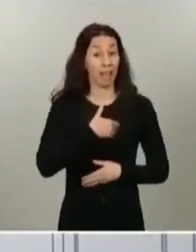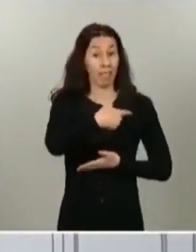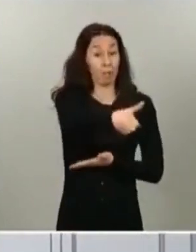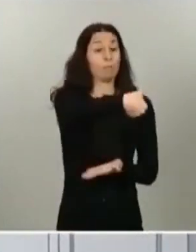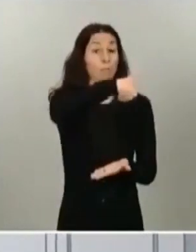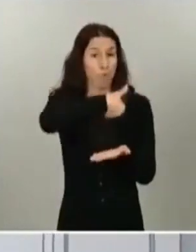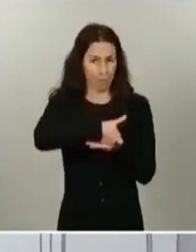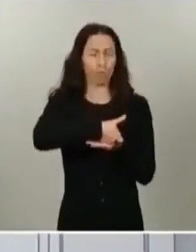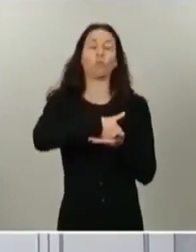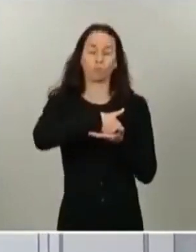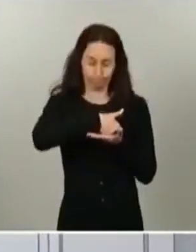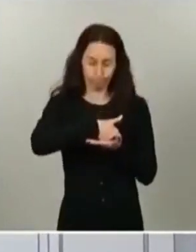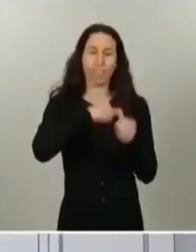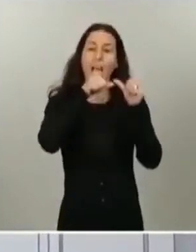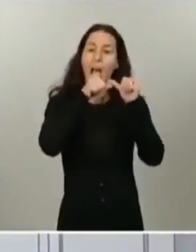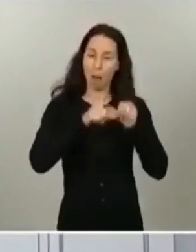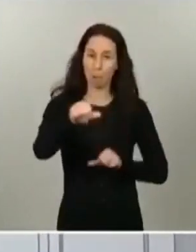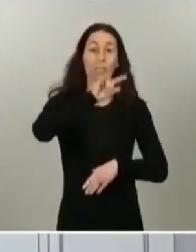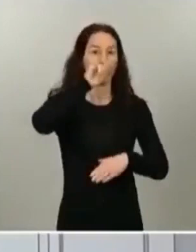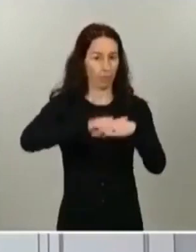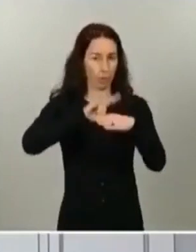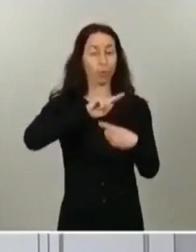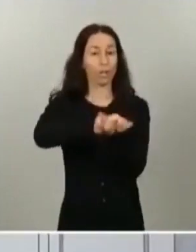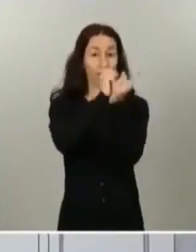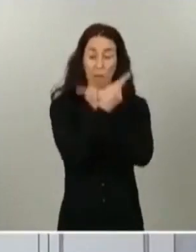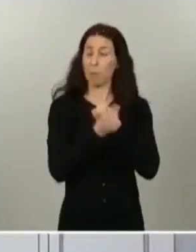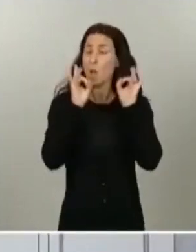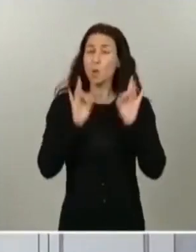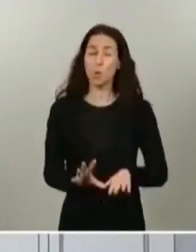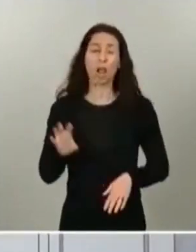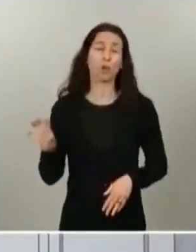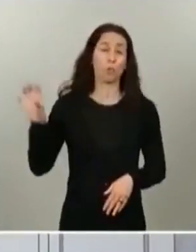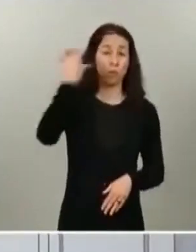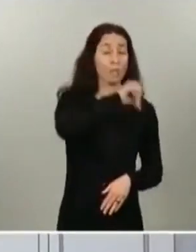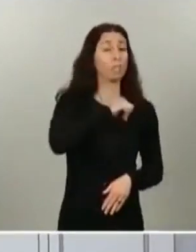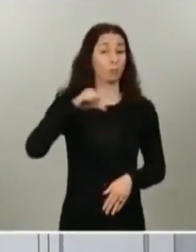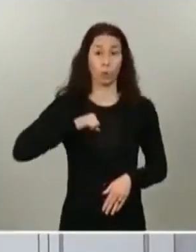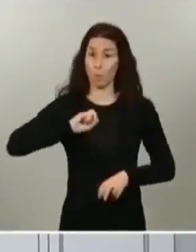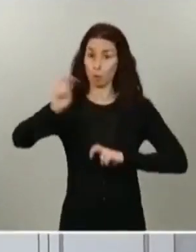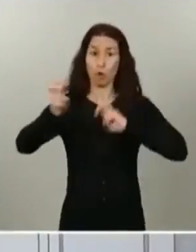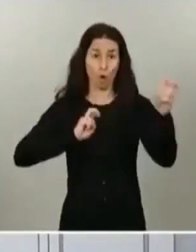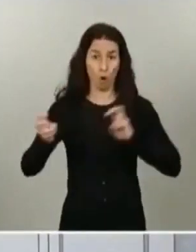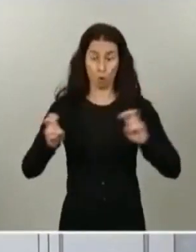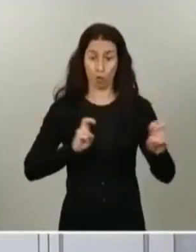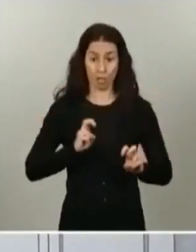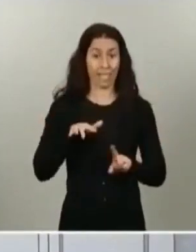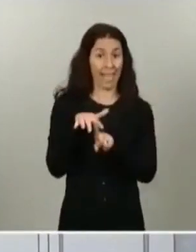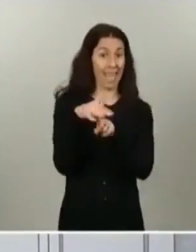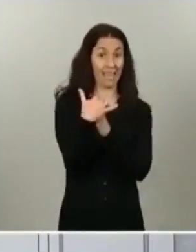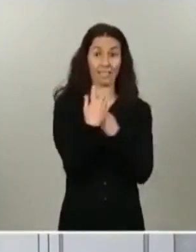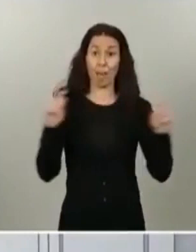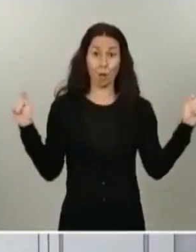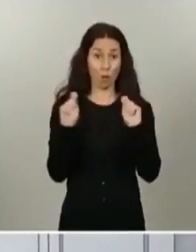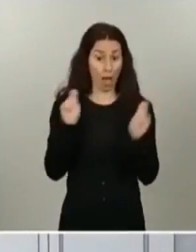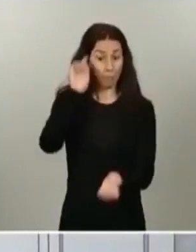del lunes va a estar en nueva normalidad. Galicia, como tantas otras comunidades autónomas, se ha beneficiado de este estado de alarma que decretó el Gobierno el